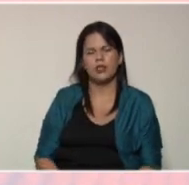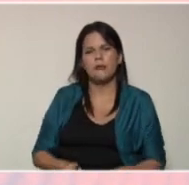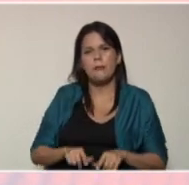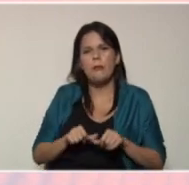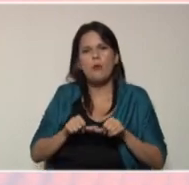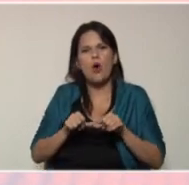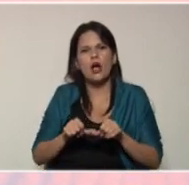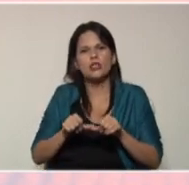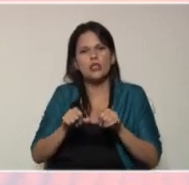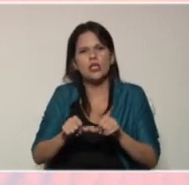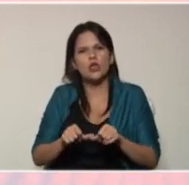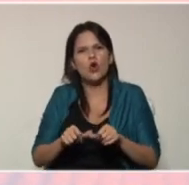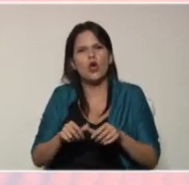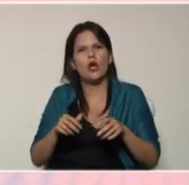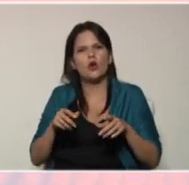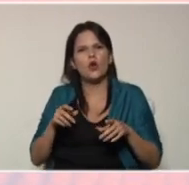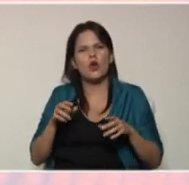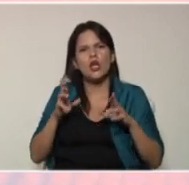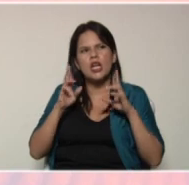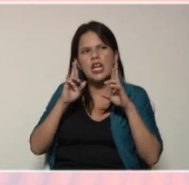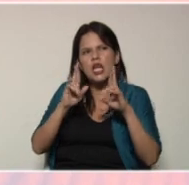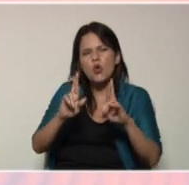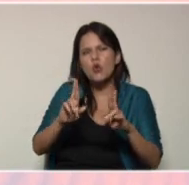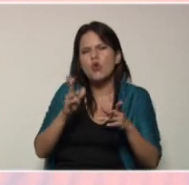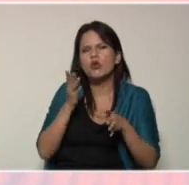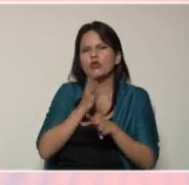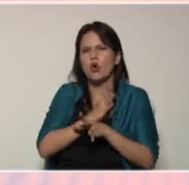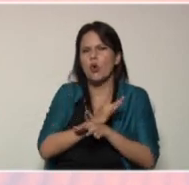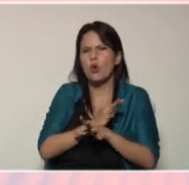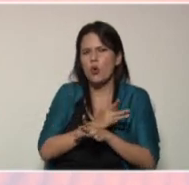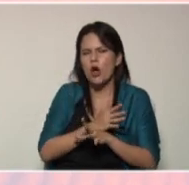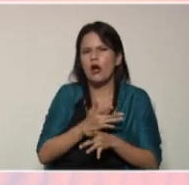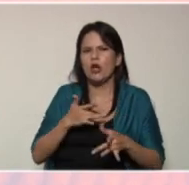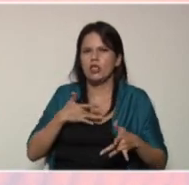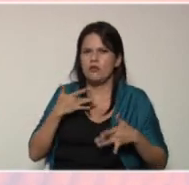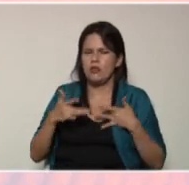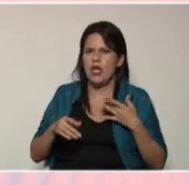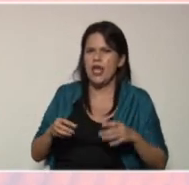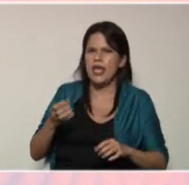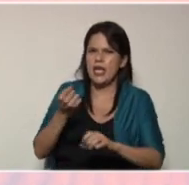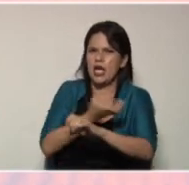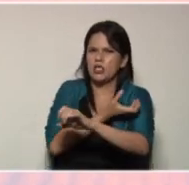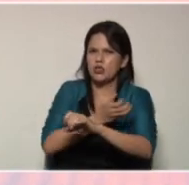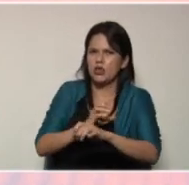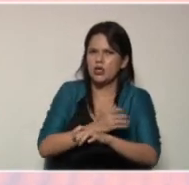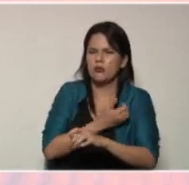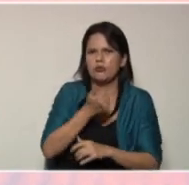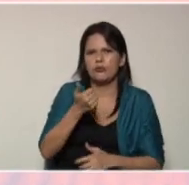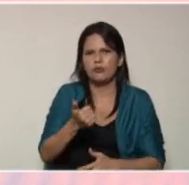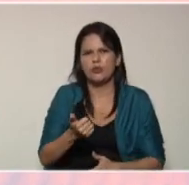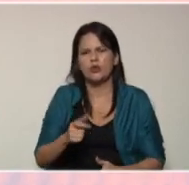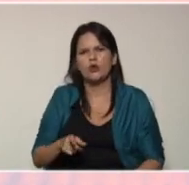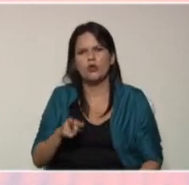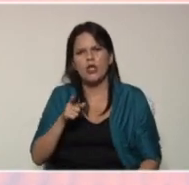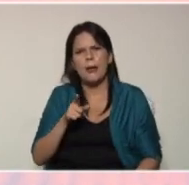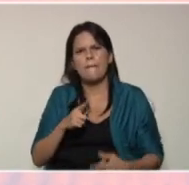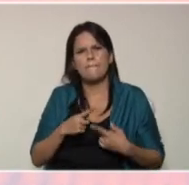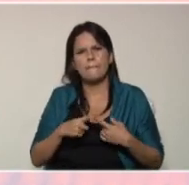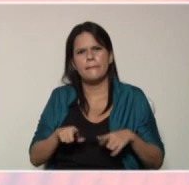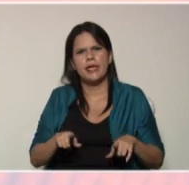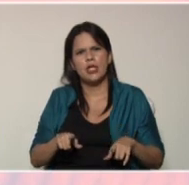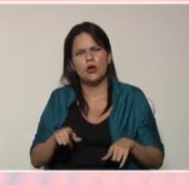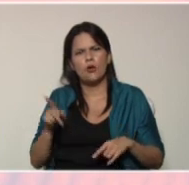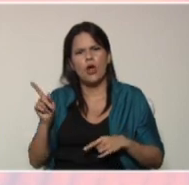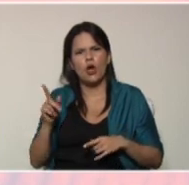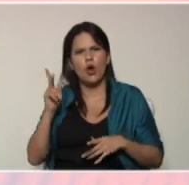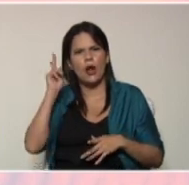continuar con algunos recursos juegos actividades y canciones muy interactivas con ustedes pero los voy a dejar